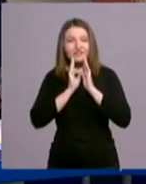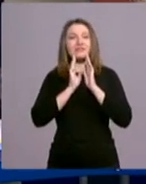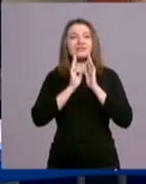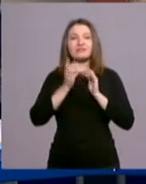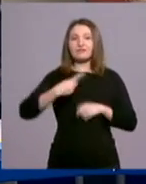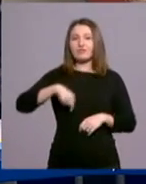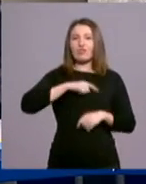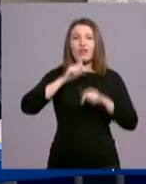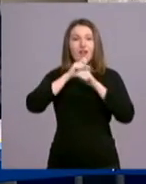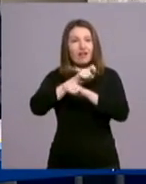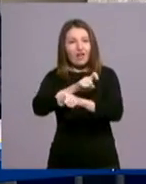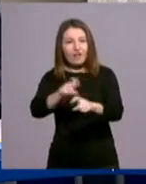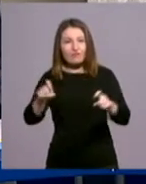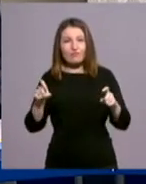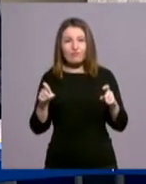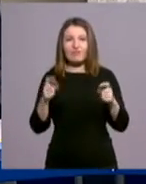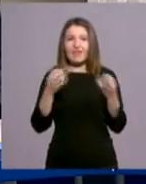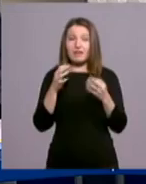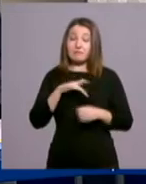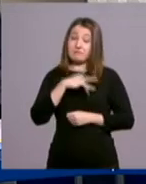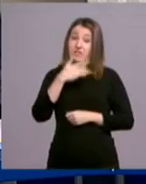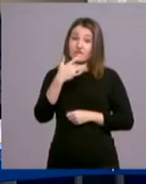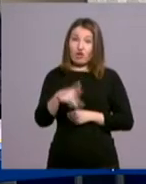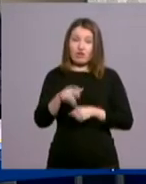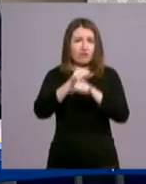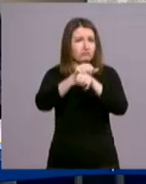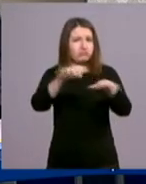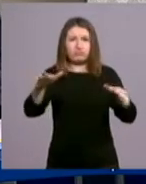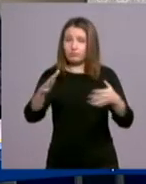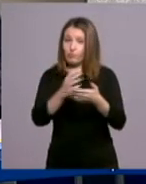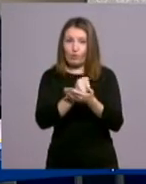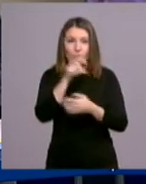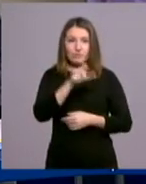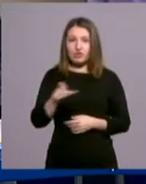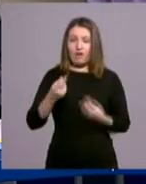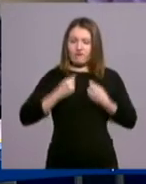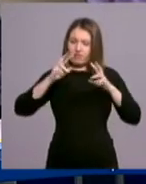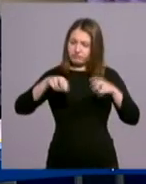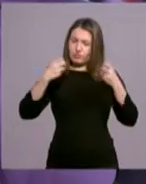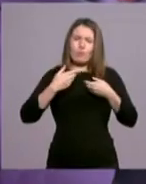la misericordia llega a todos y transforma a cualquier vida.